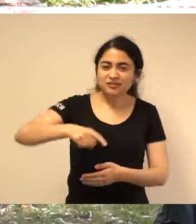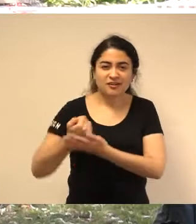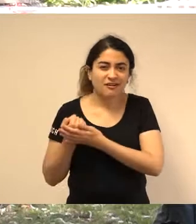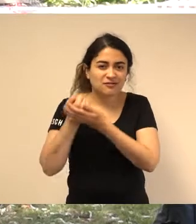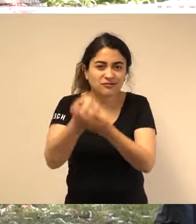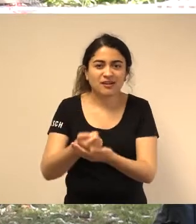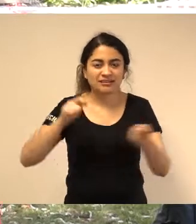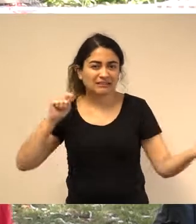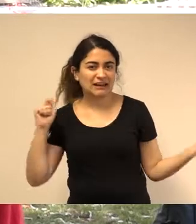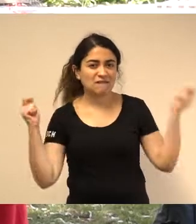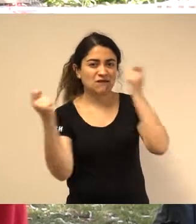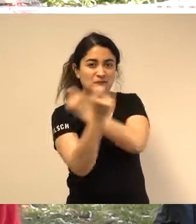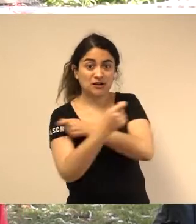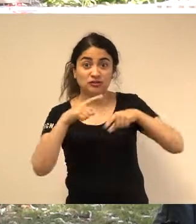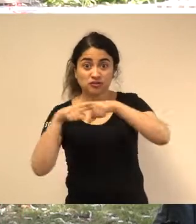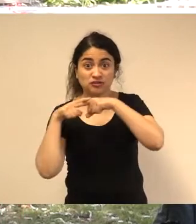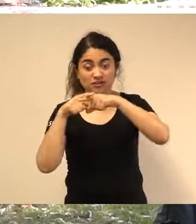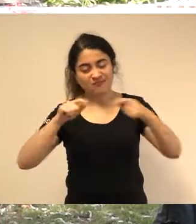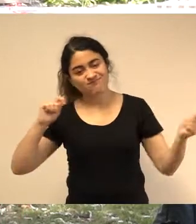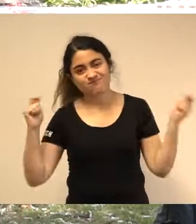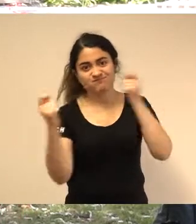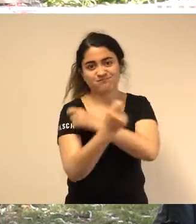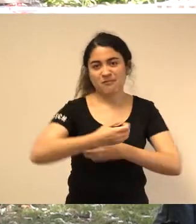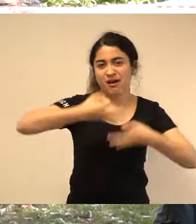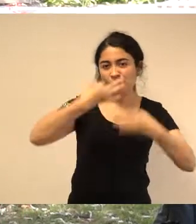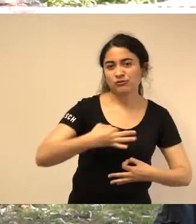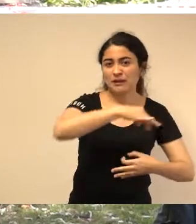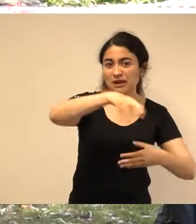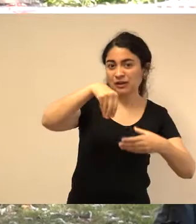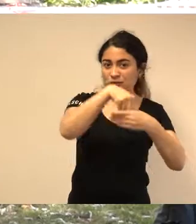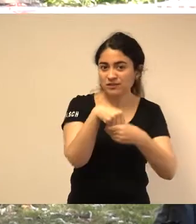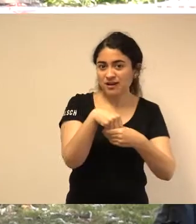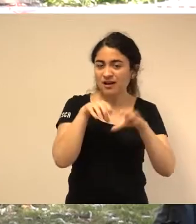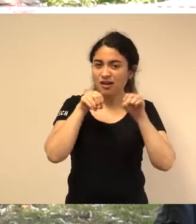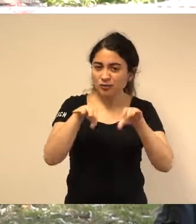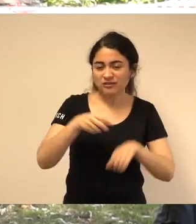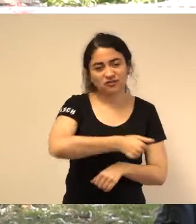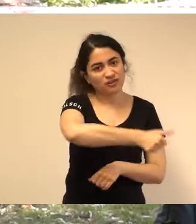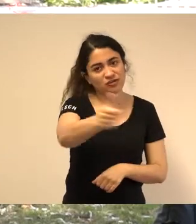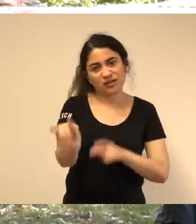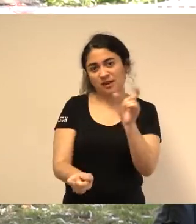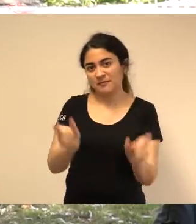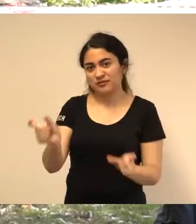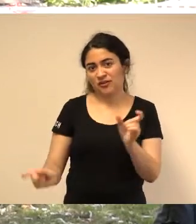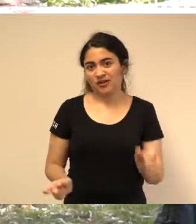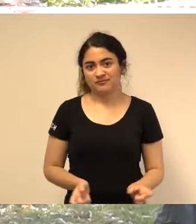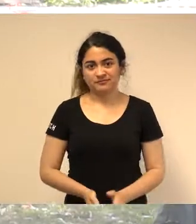transformación de nuestra sociedad en una de carácter más justo e inclusivo, mediante la educación de todas las personas.